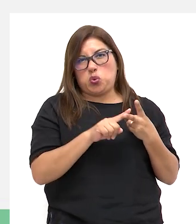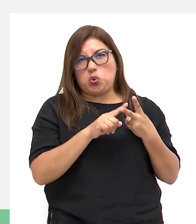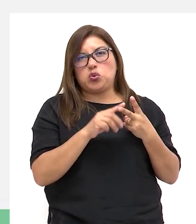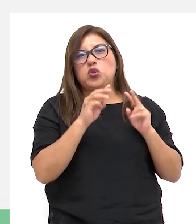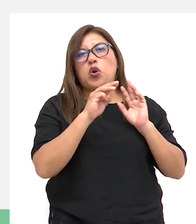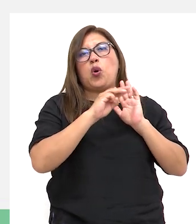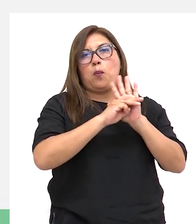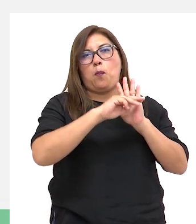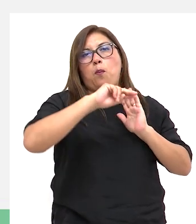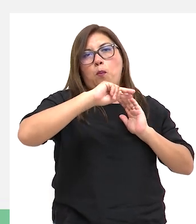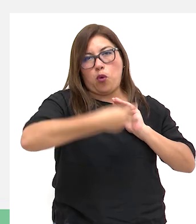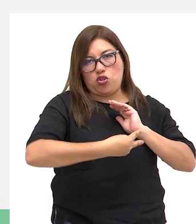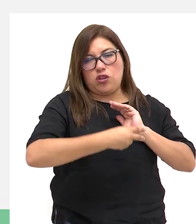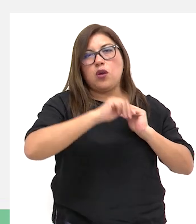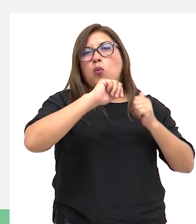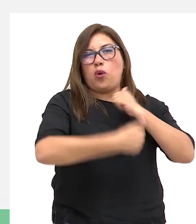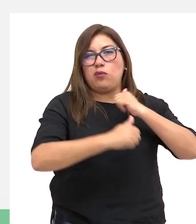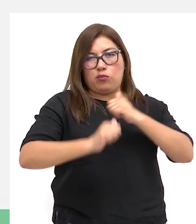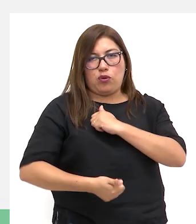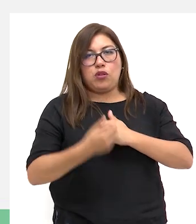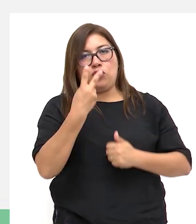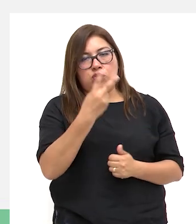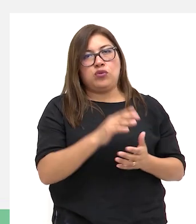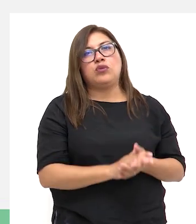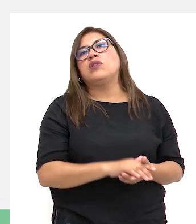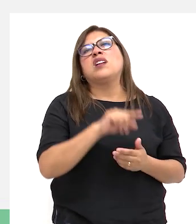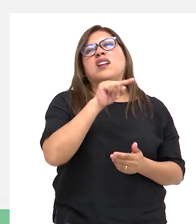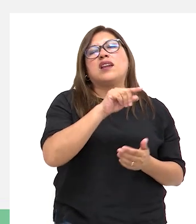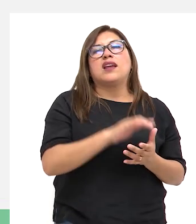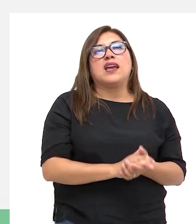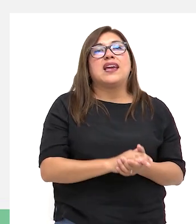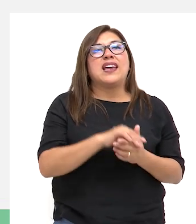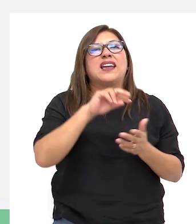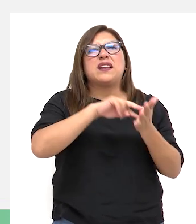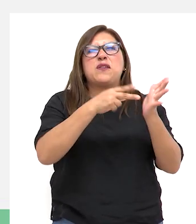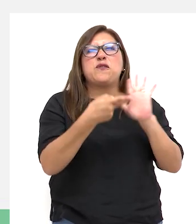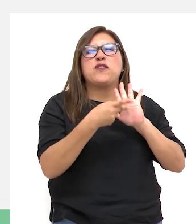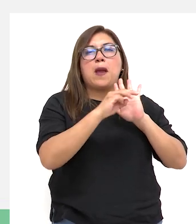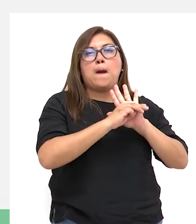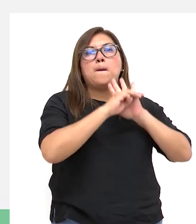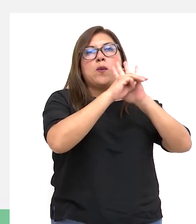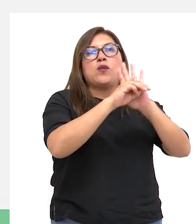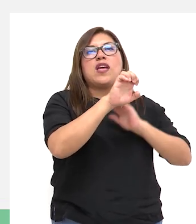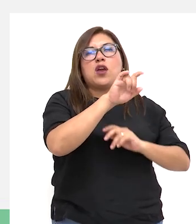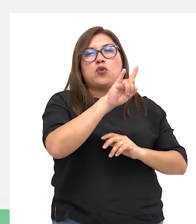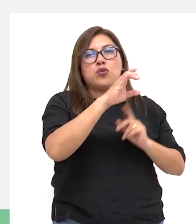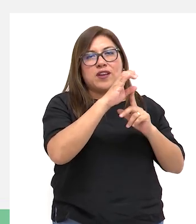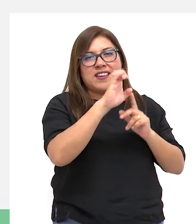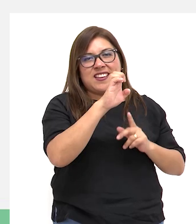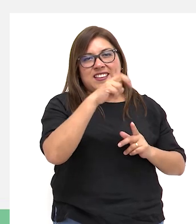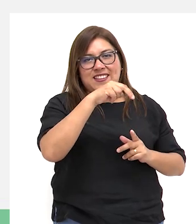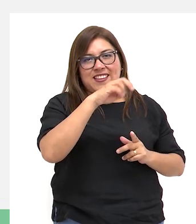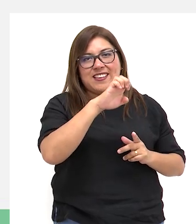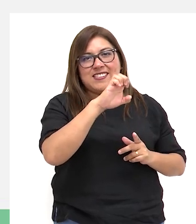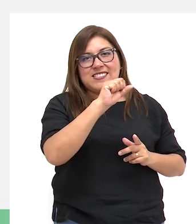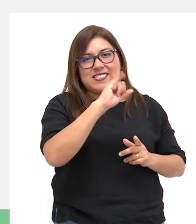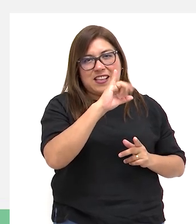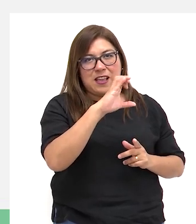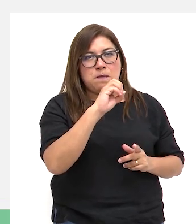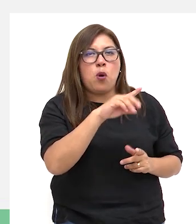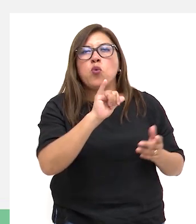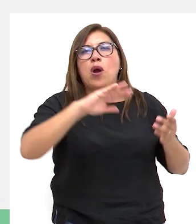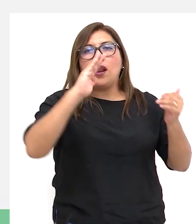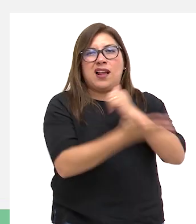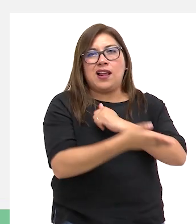submodelos. El submodelo genésico representa a las personas con discapacidad como resultado de un castigo